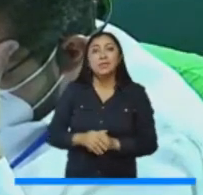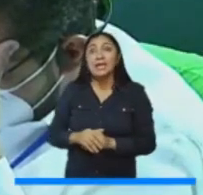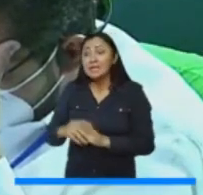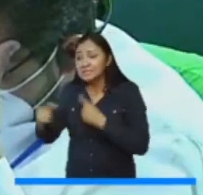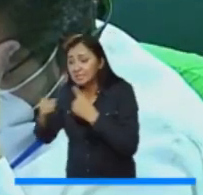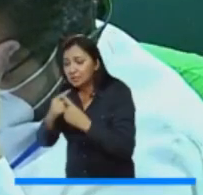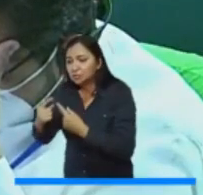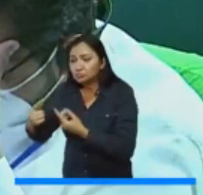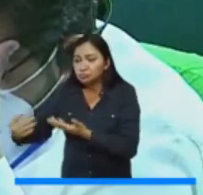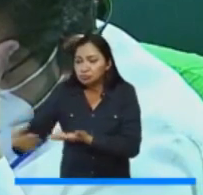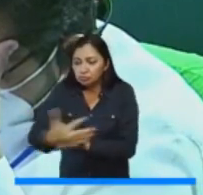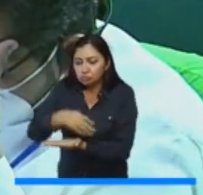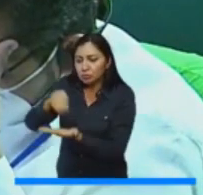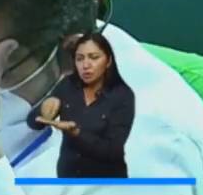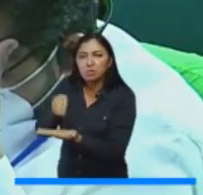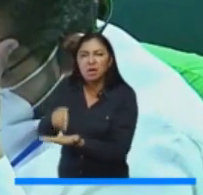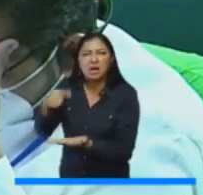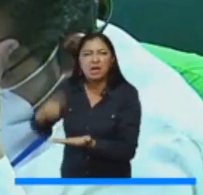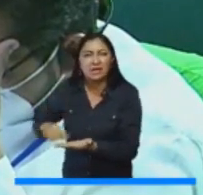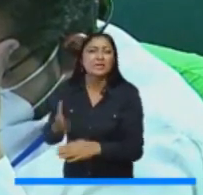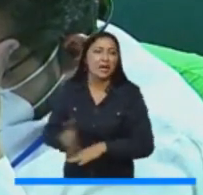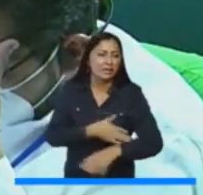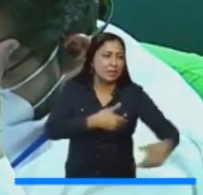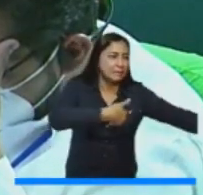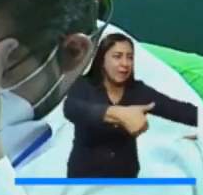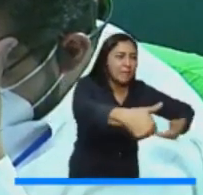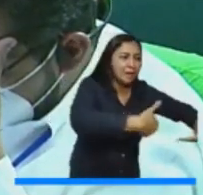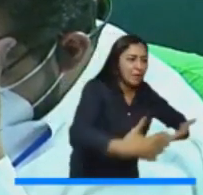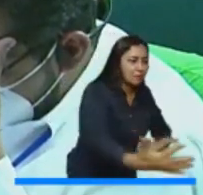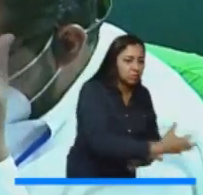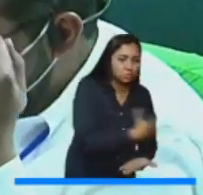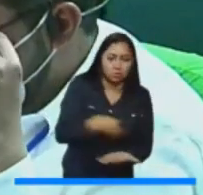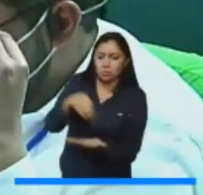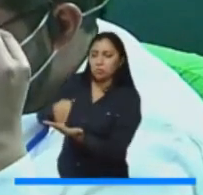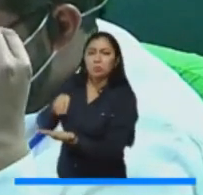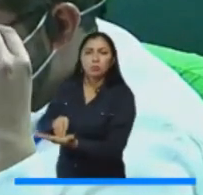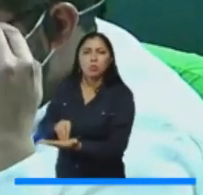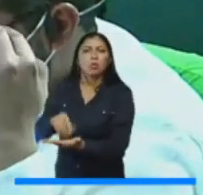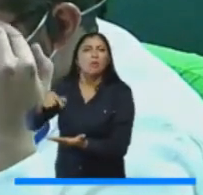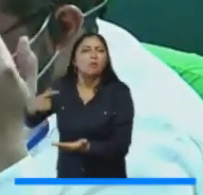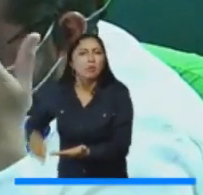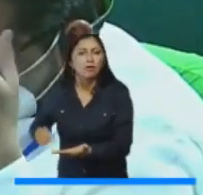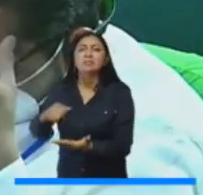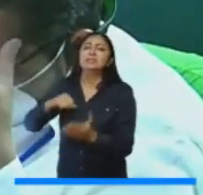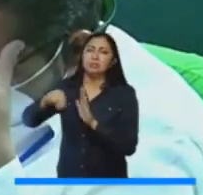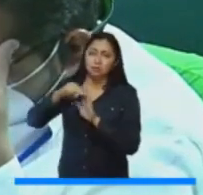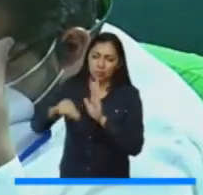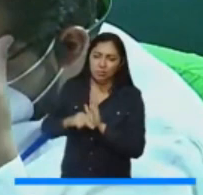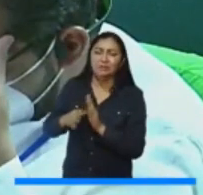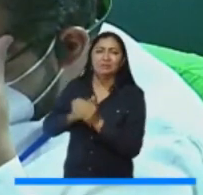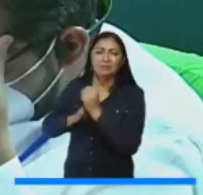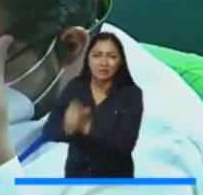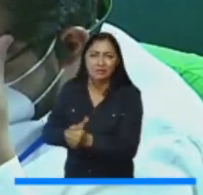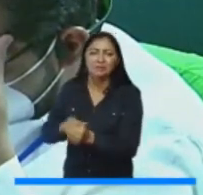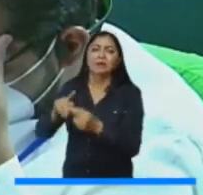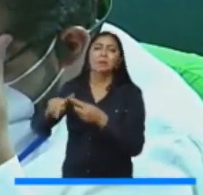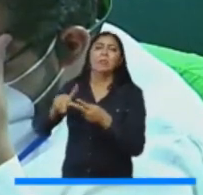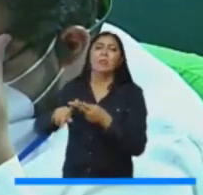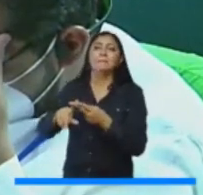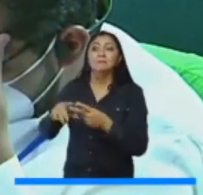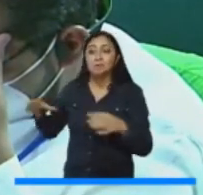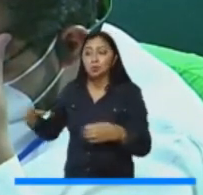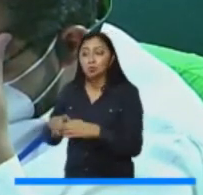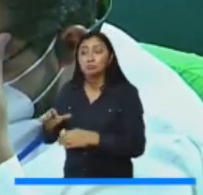Eso tiene que ver con una estructura normativa. Yo siempre he dicho que la institucionalidad de una institución de educación superior